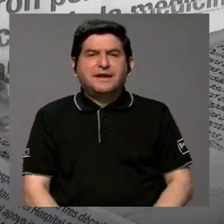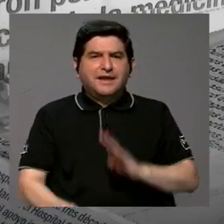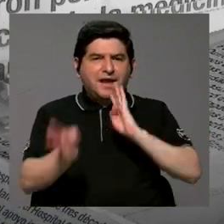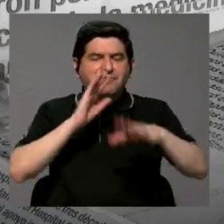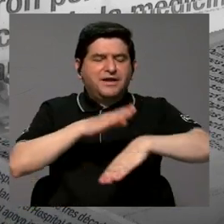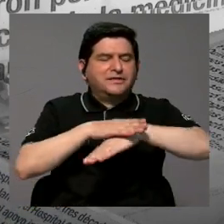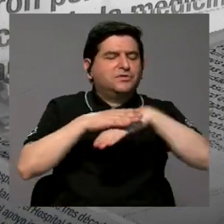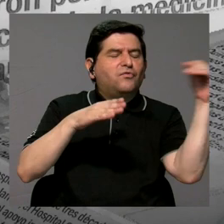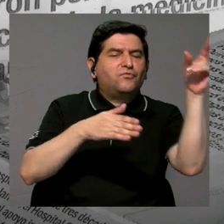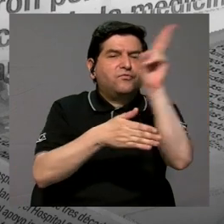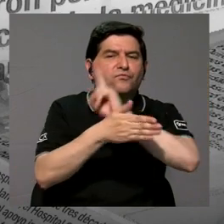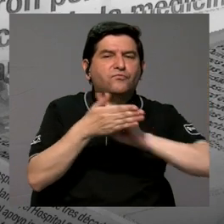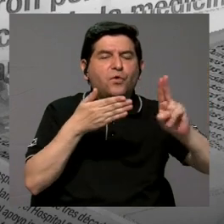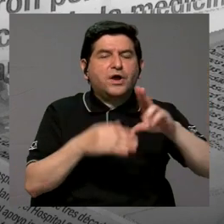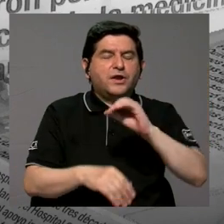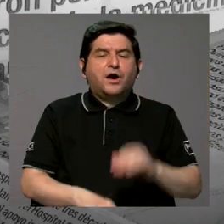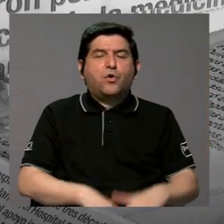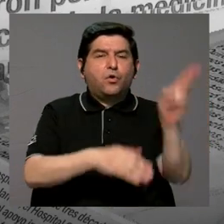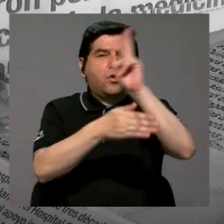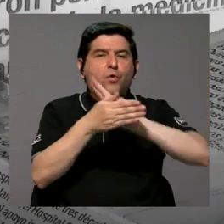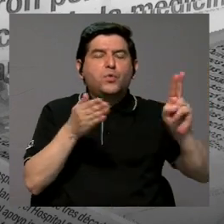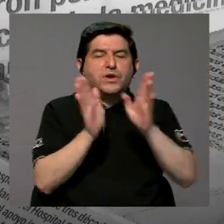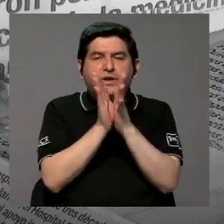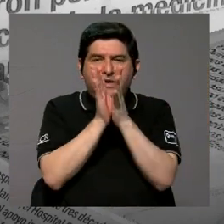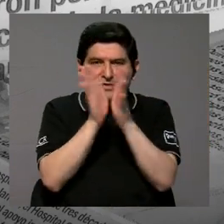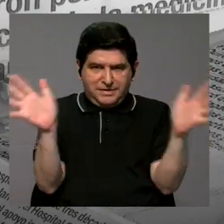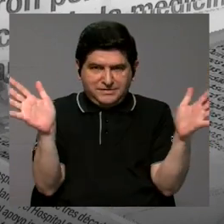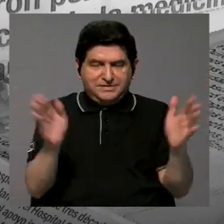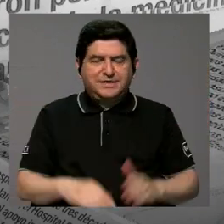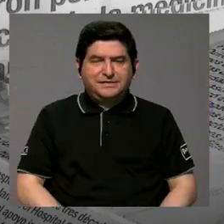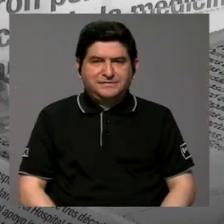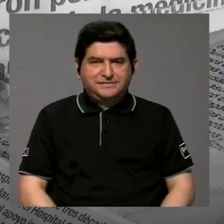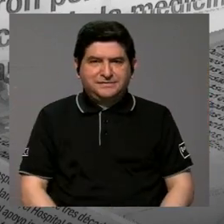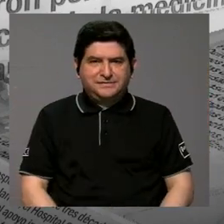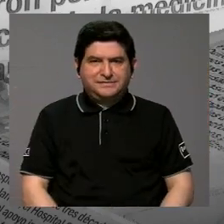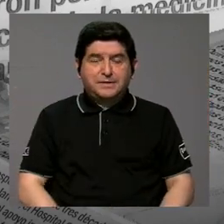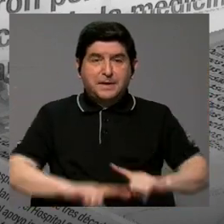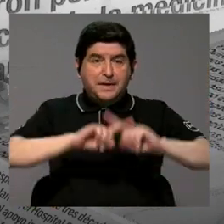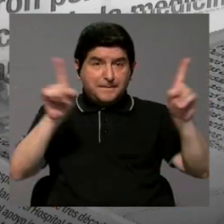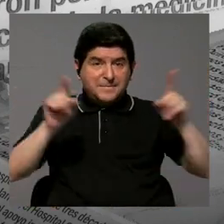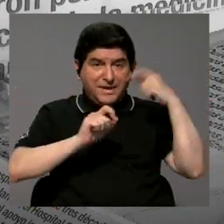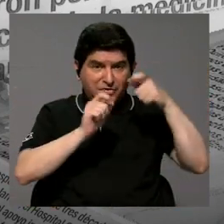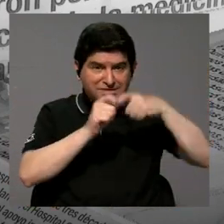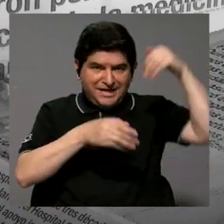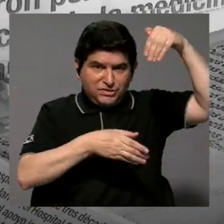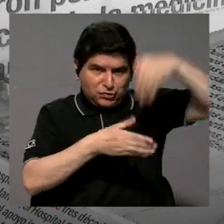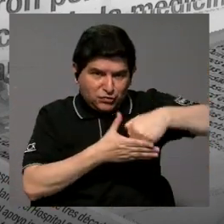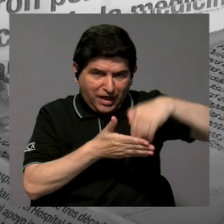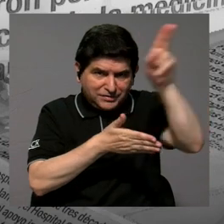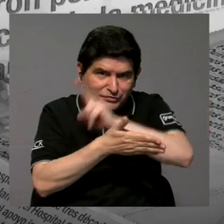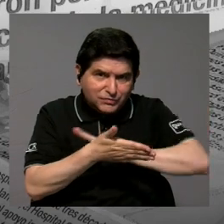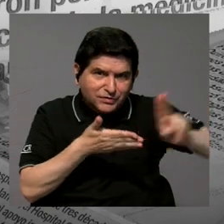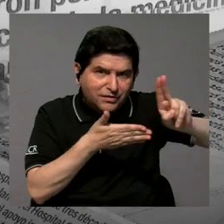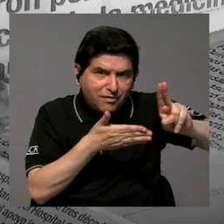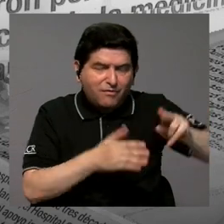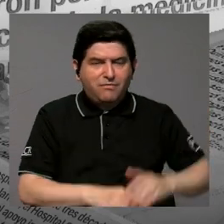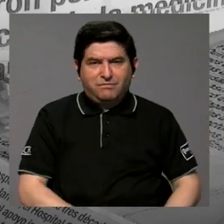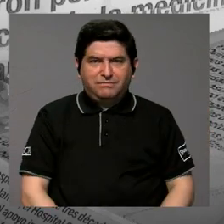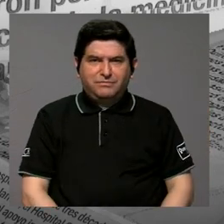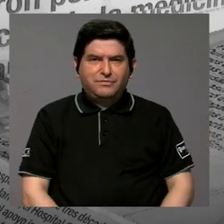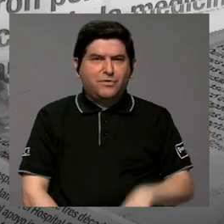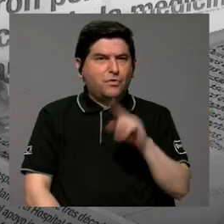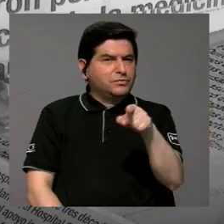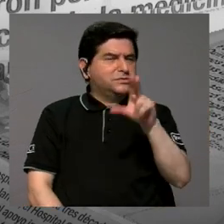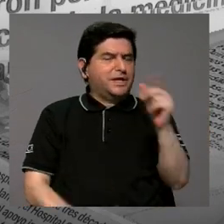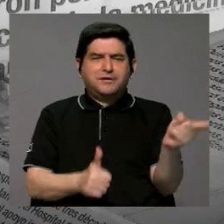externo a la universidad o a las universidades en general pero y específicamente en esto a lo interno de la universidad porque